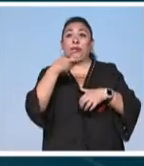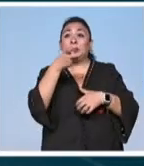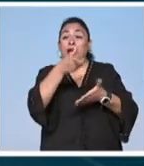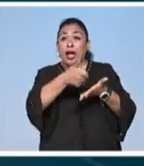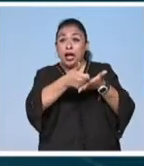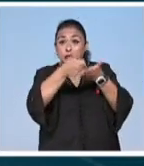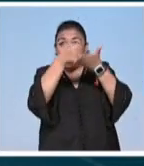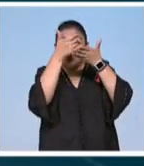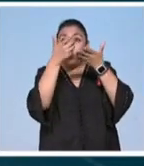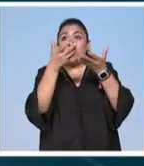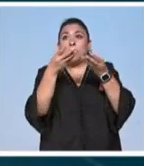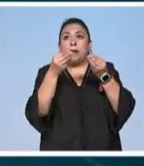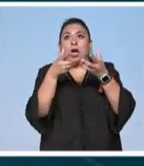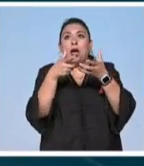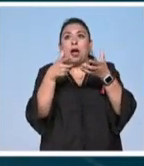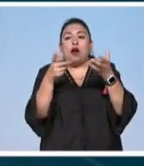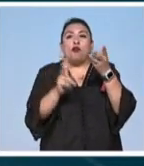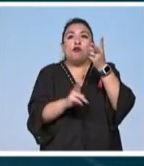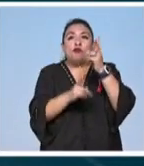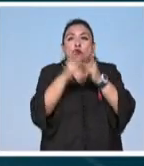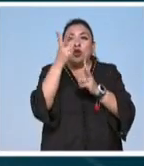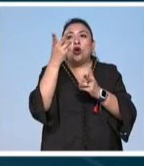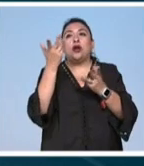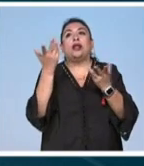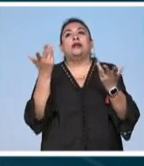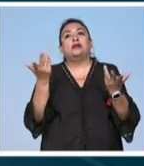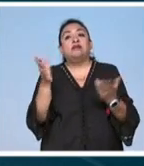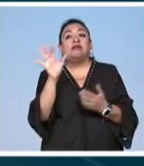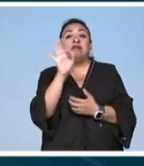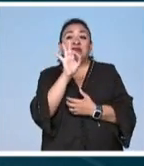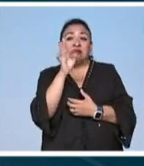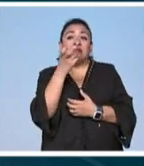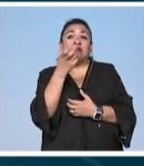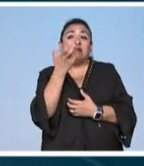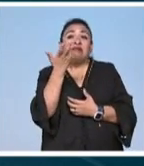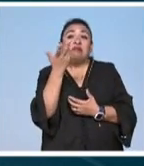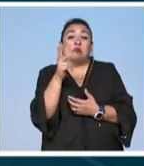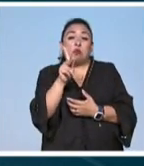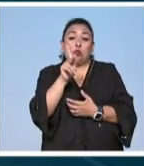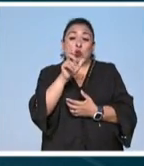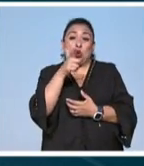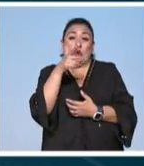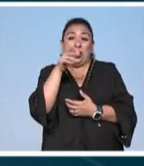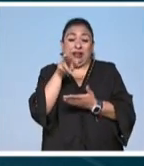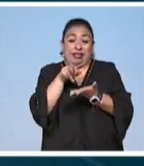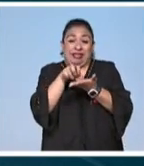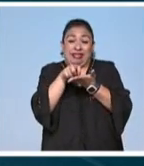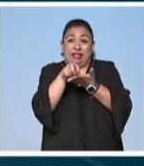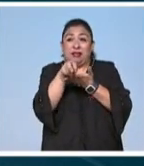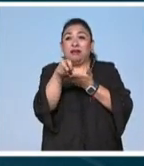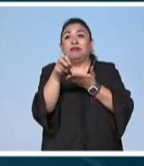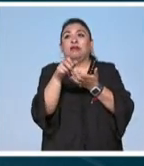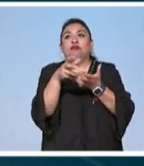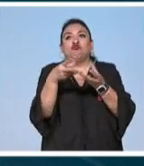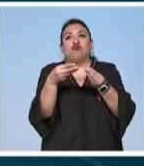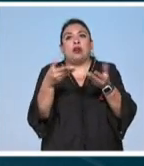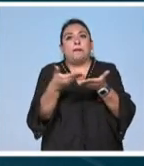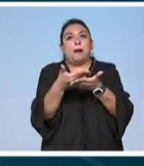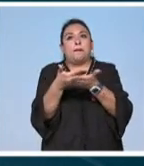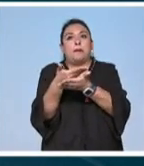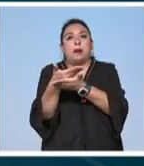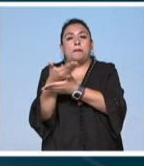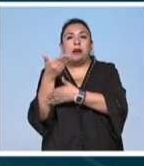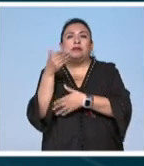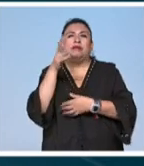ayudó a que crecieran más flores y plantas lo cual pudo haber provocado que los pulgones entraran en modo reproductivo